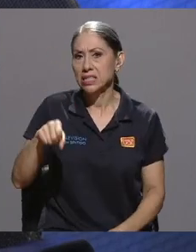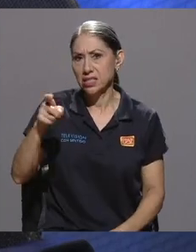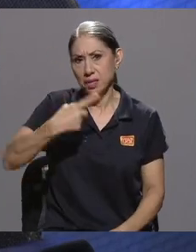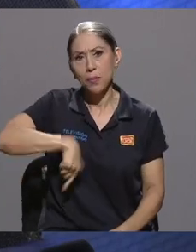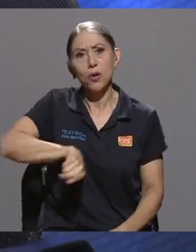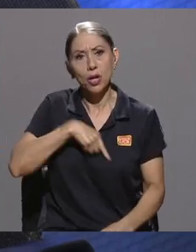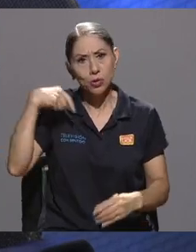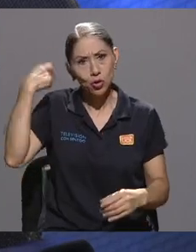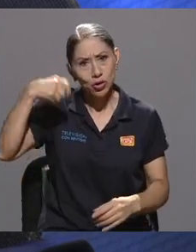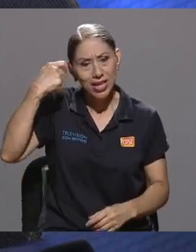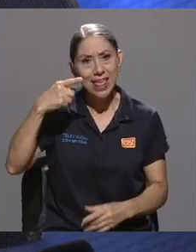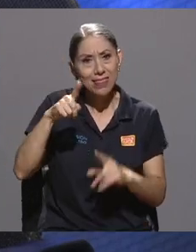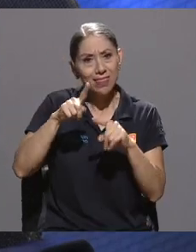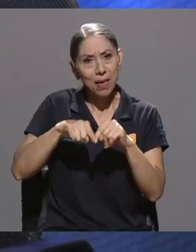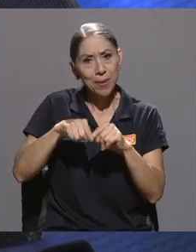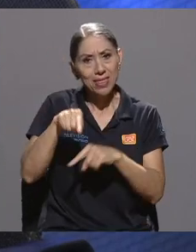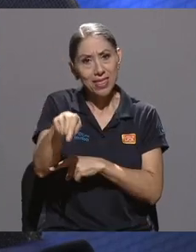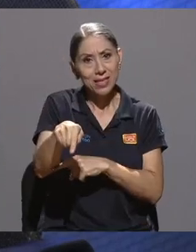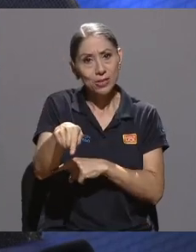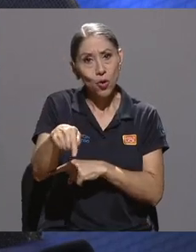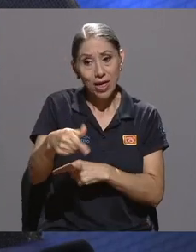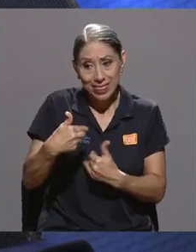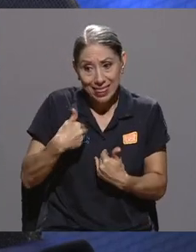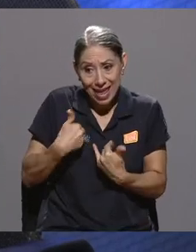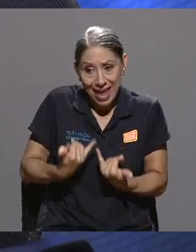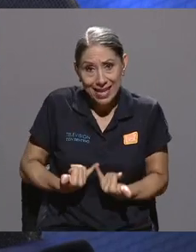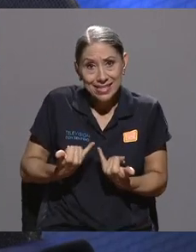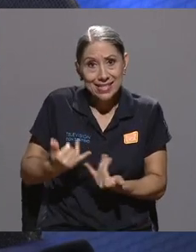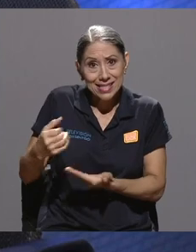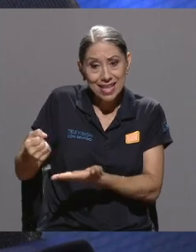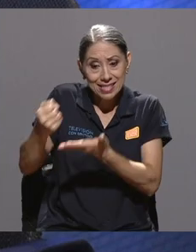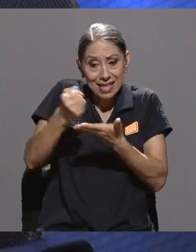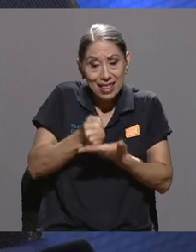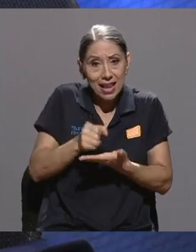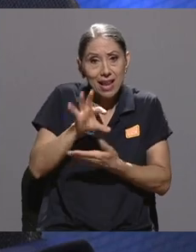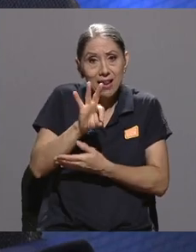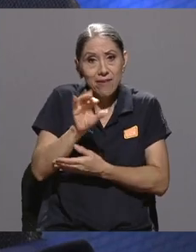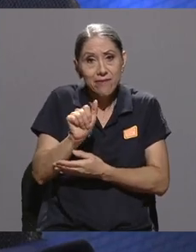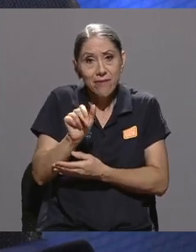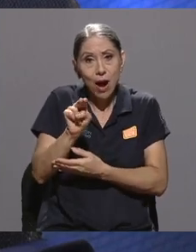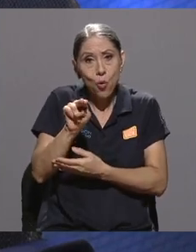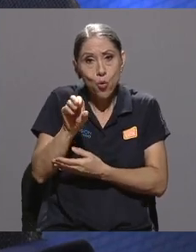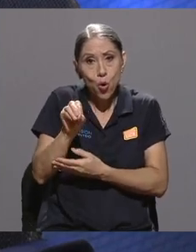su fondo, ¿no? De la existencia de ese y del FAUNO. Nosotros, o sea, la mayoría de las películas